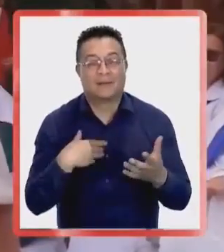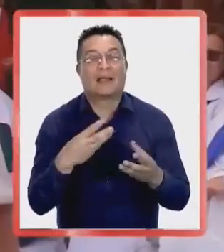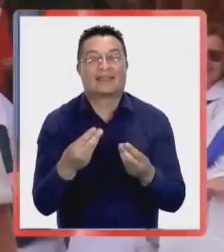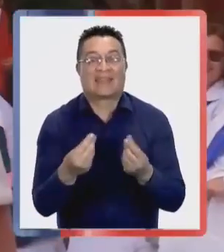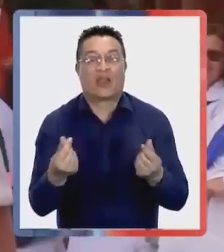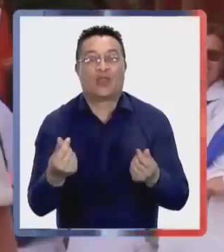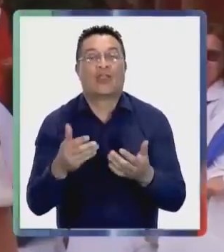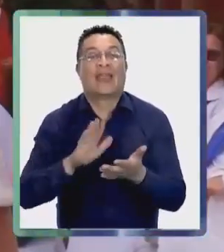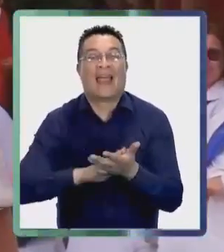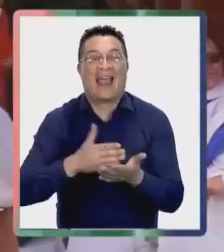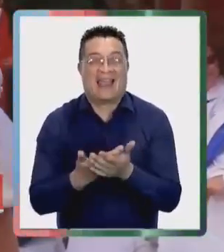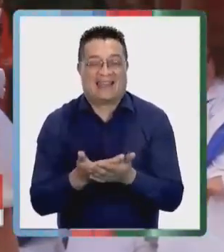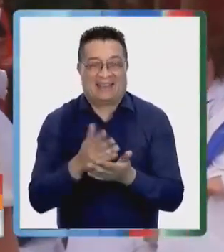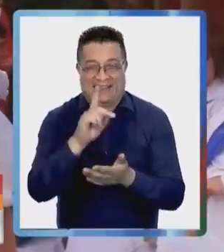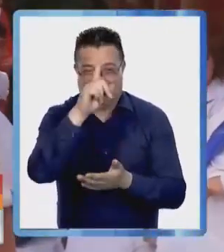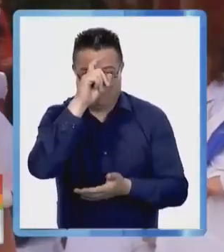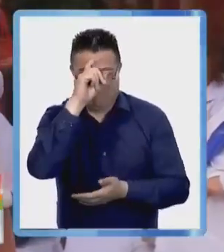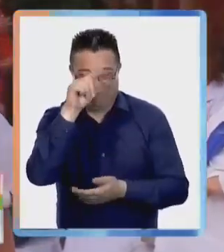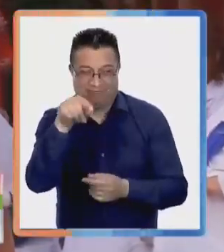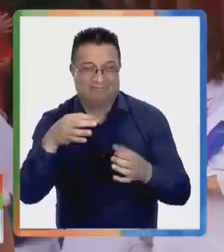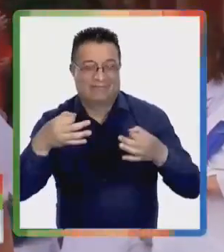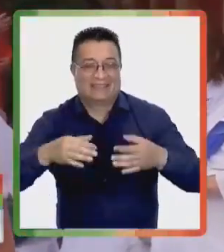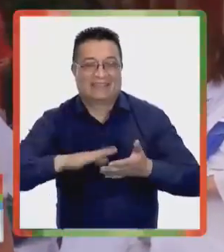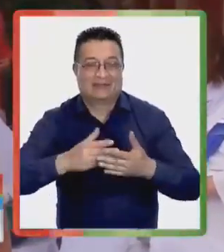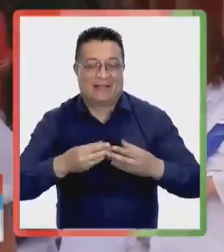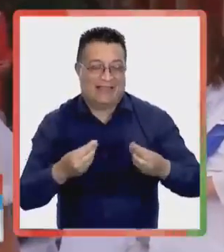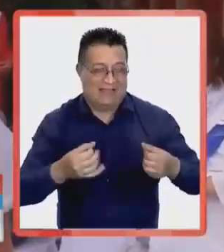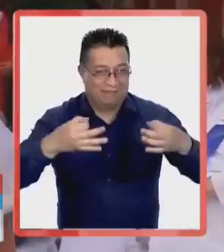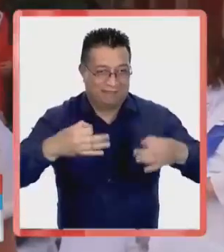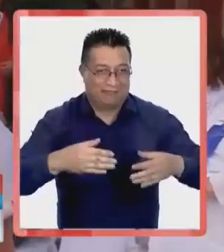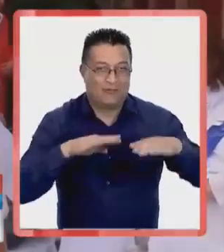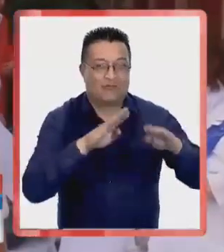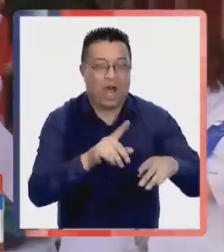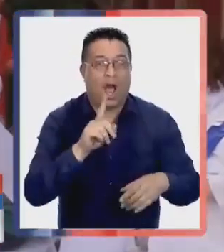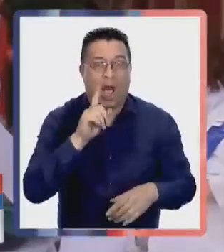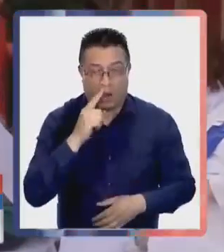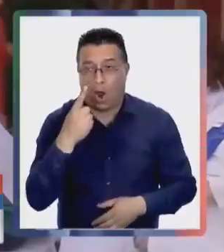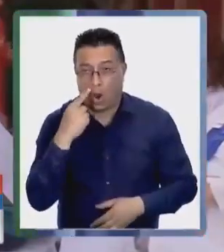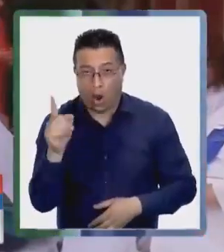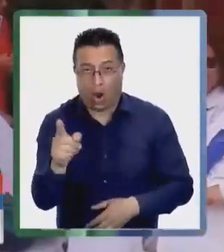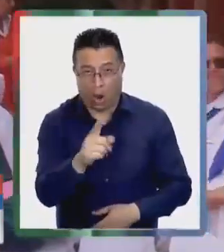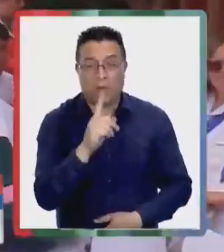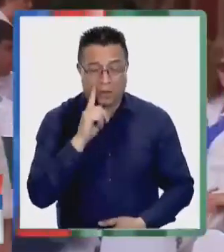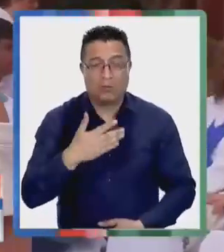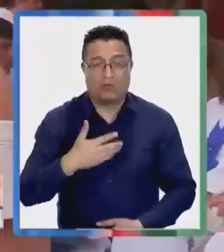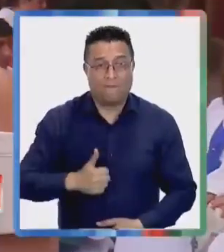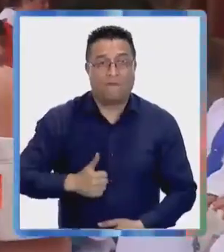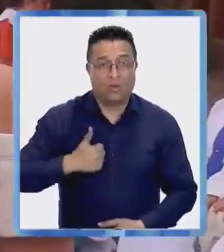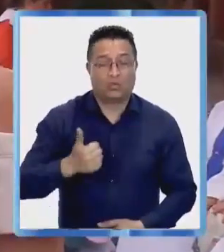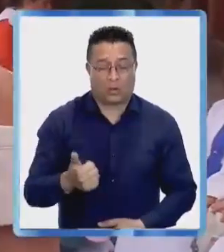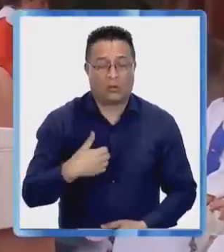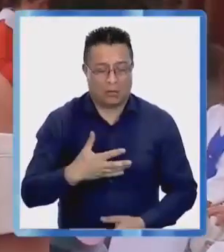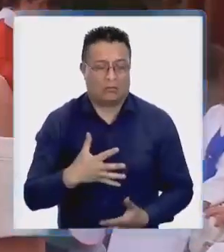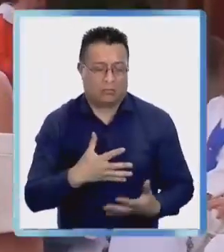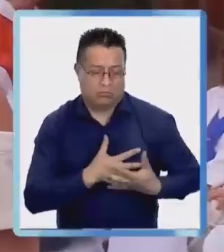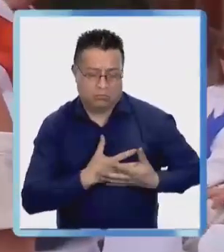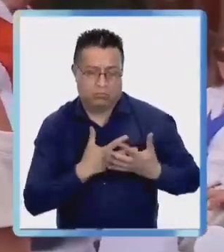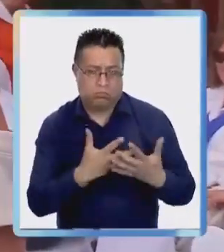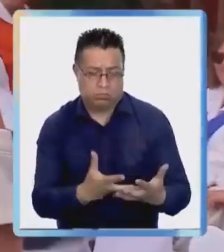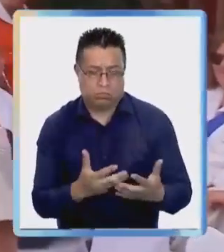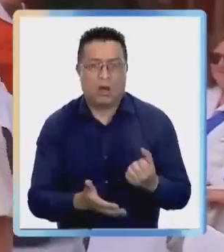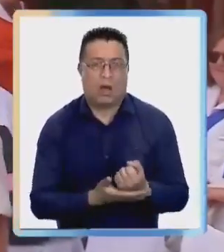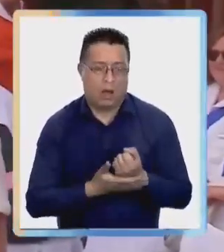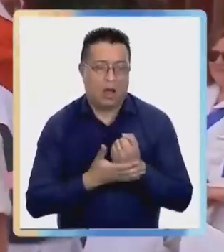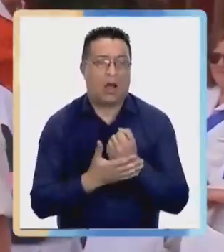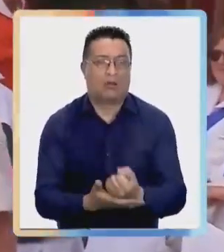de calidad a nuestros usuarios, y ellas la hacen, y ellos, porque también hay hombres en nuestros voluntariados, los hacen con una tremenda